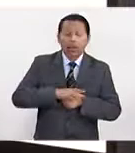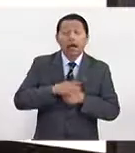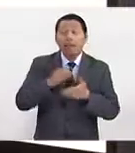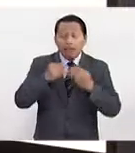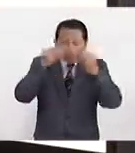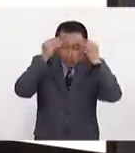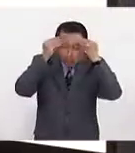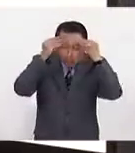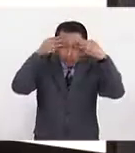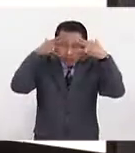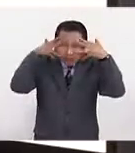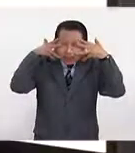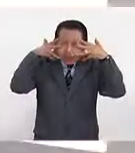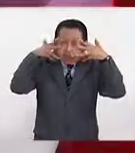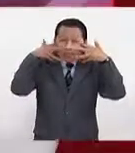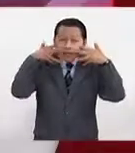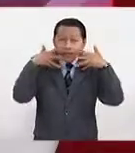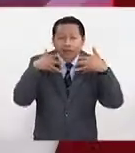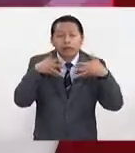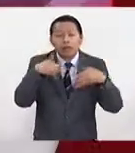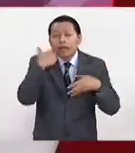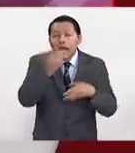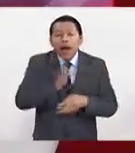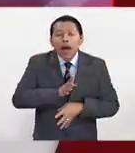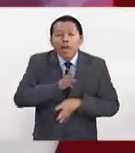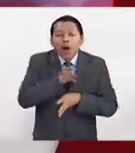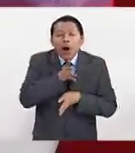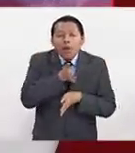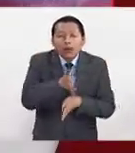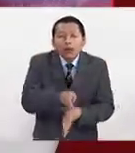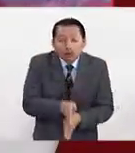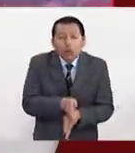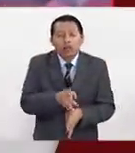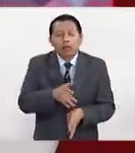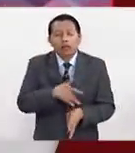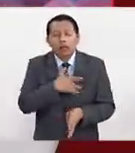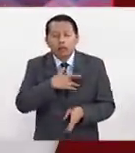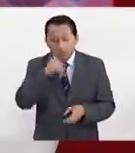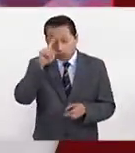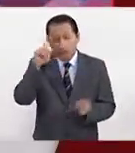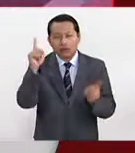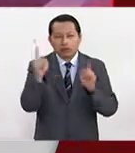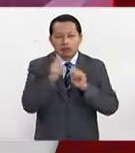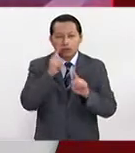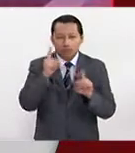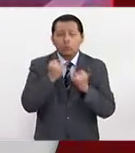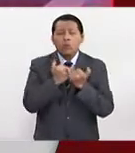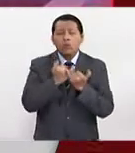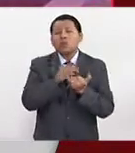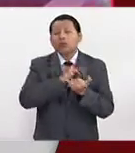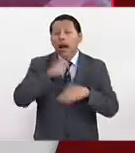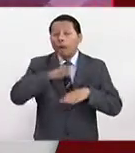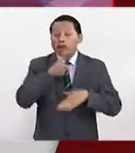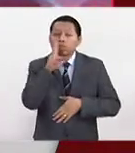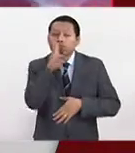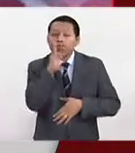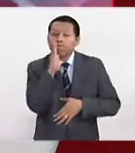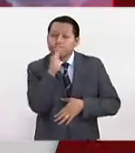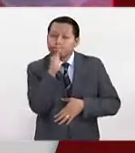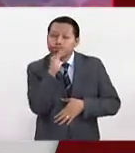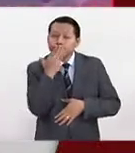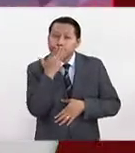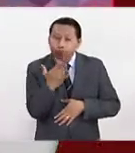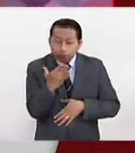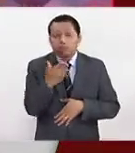náuseas. El paciente se siente agotado. Algunas veces hay síntomas atípicos, como dificultad respiratoria. Pero si el